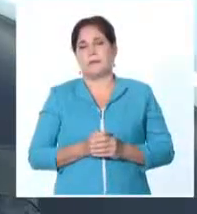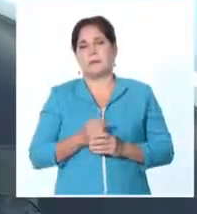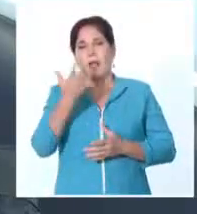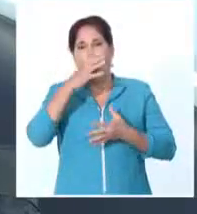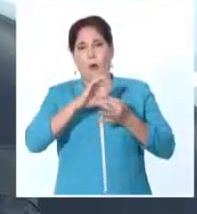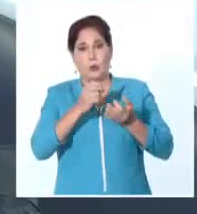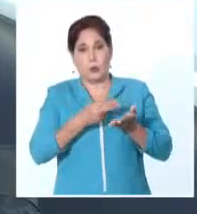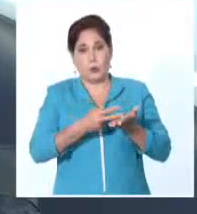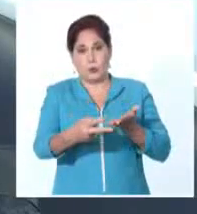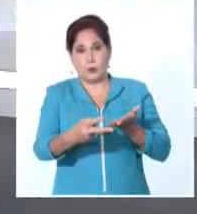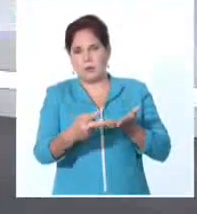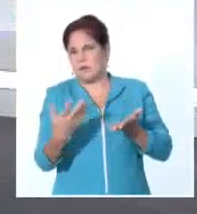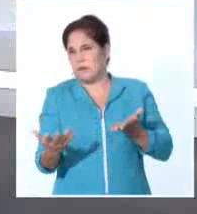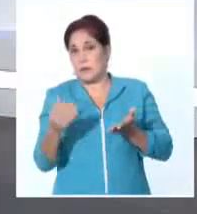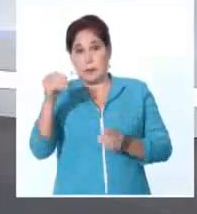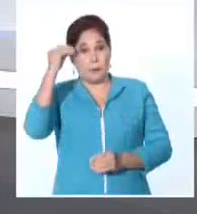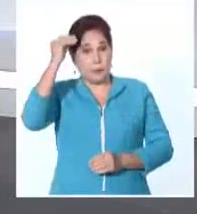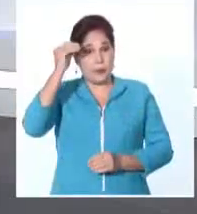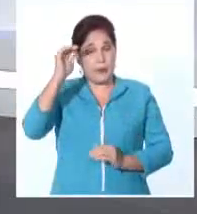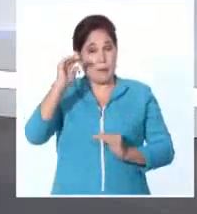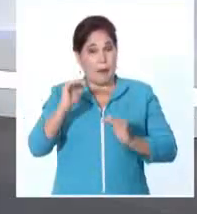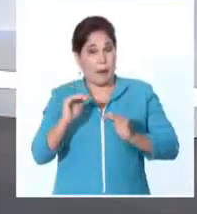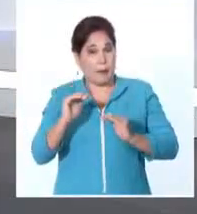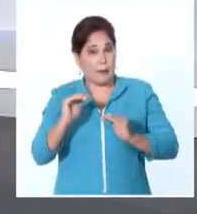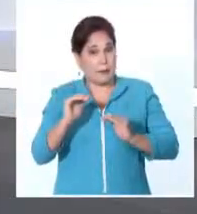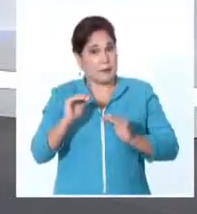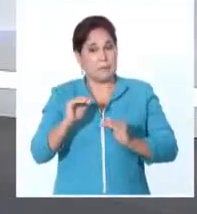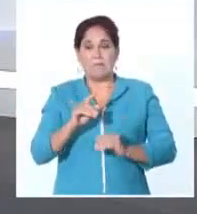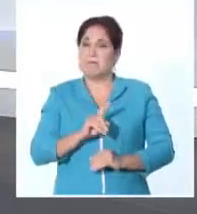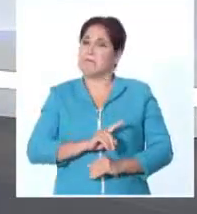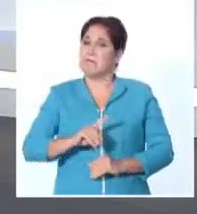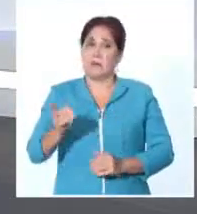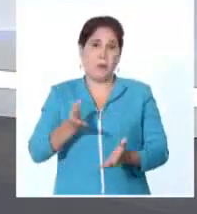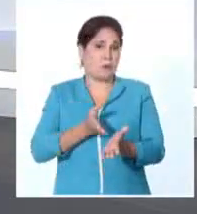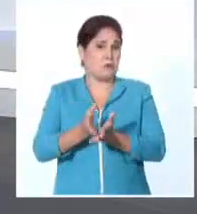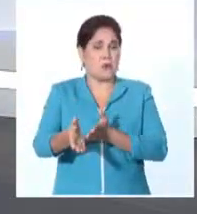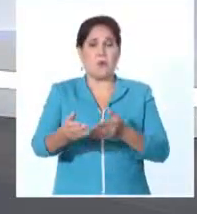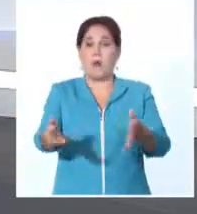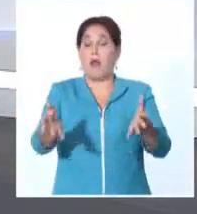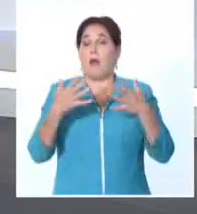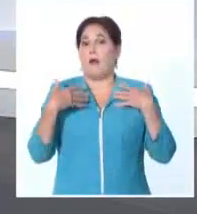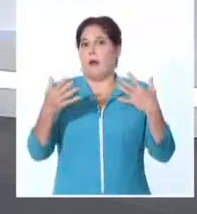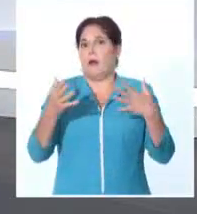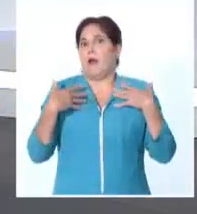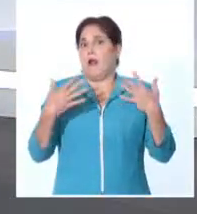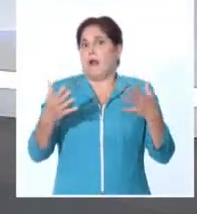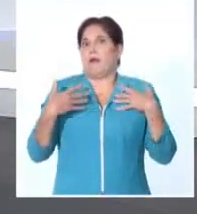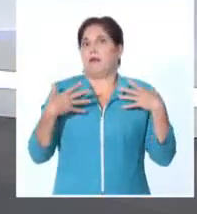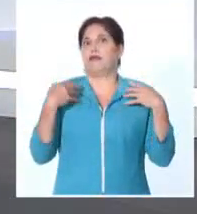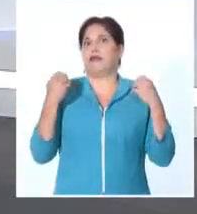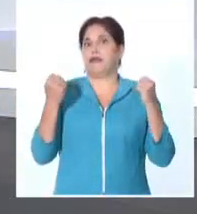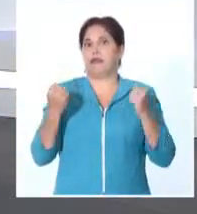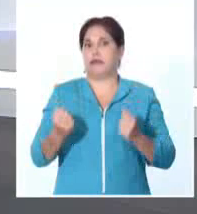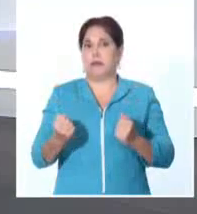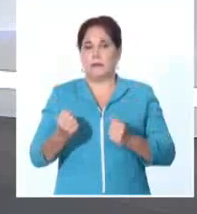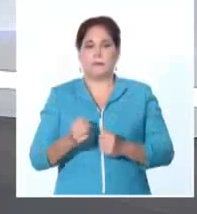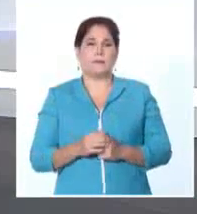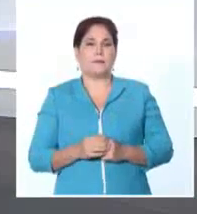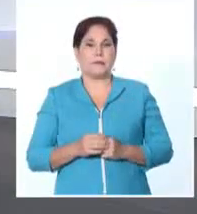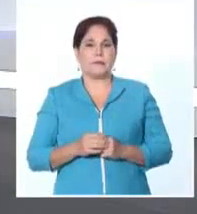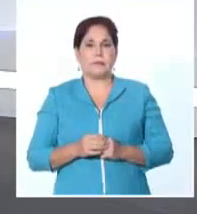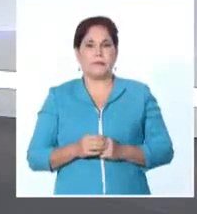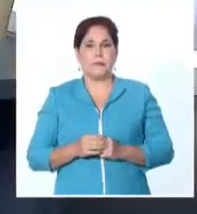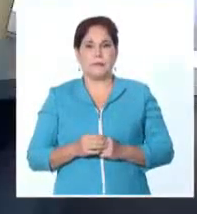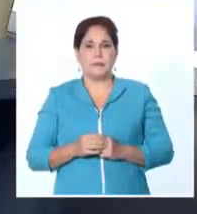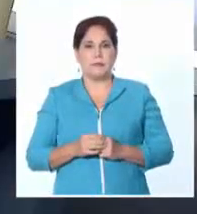positivo? Bueno, creo, Froilán, no poder complacerlo porque el Centro Nacional del Clima ha pronosticado, del Instituto de